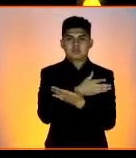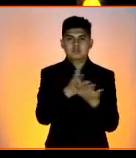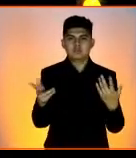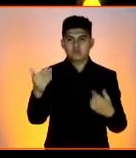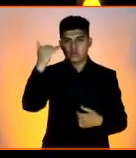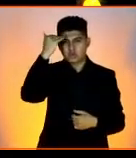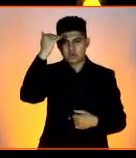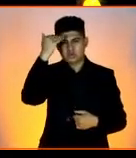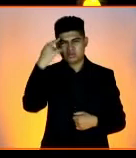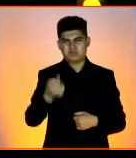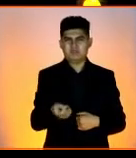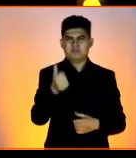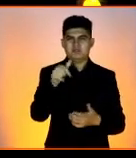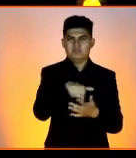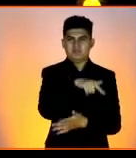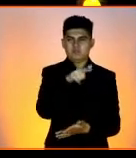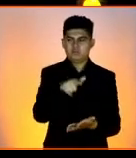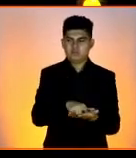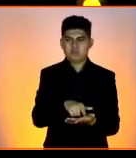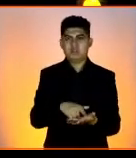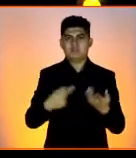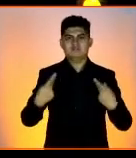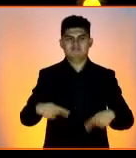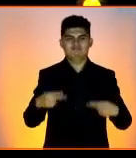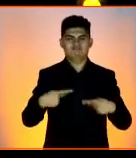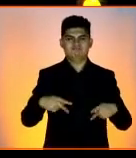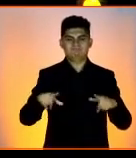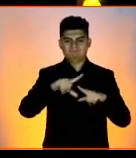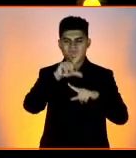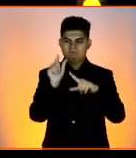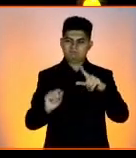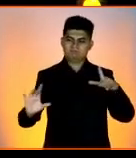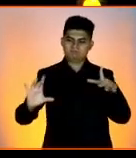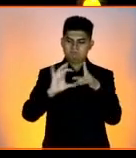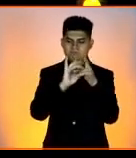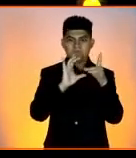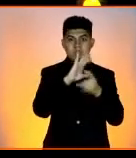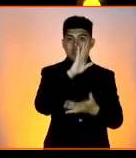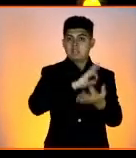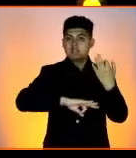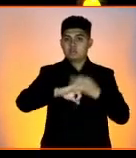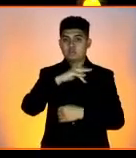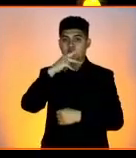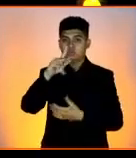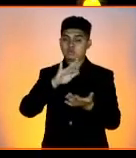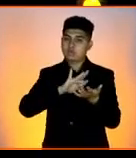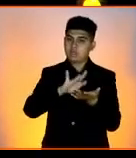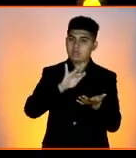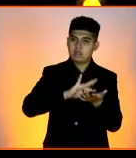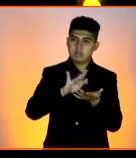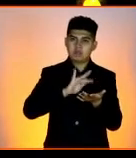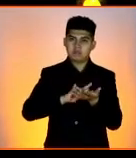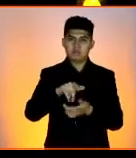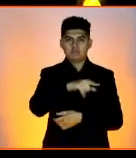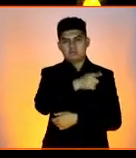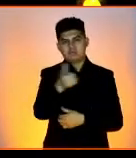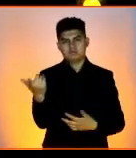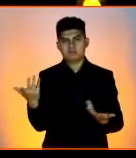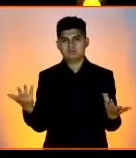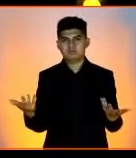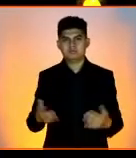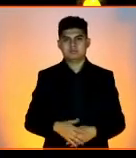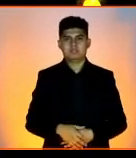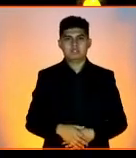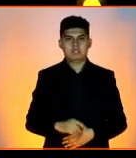en primer lugar a nuestros aliados regionales, agradecerles a todos ellos su apoyo, que sin ellos, bueno, pues sería